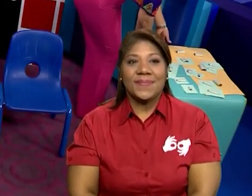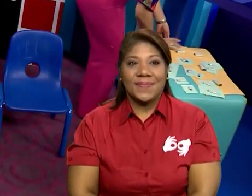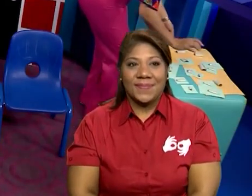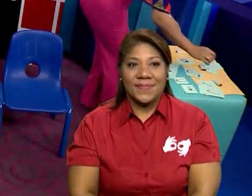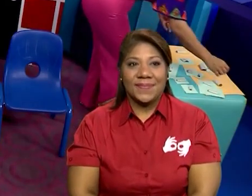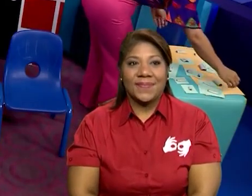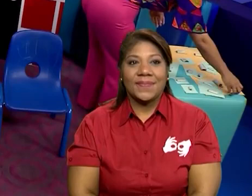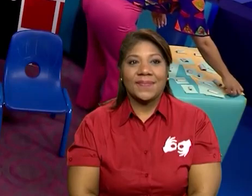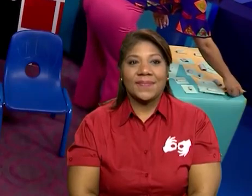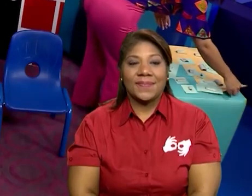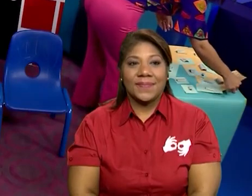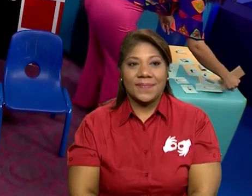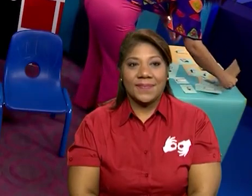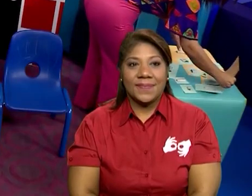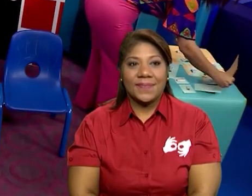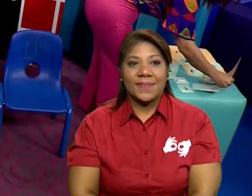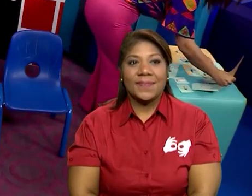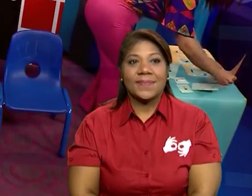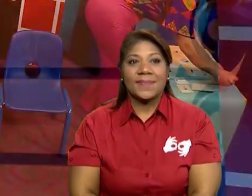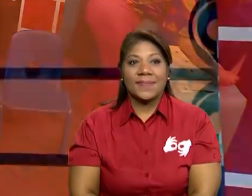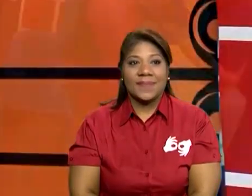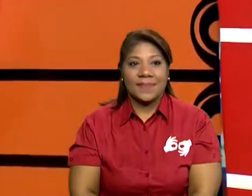Ajá, con la D. Vamos a ver.